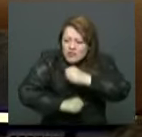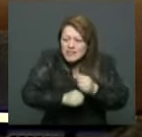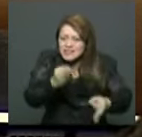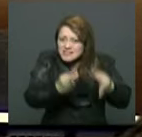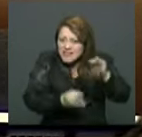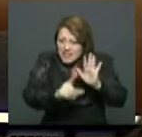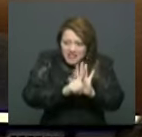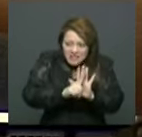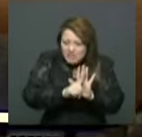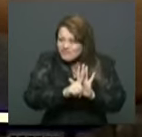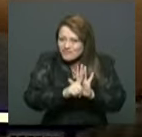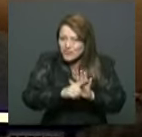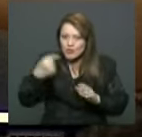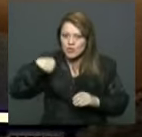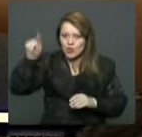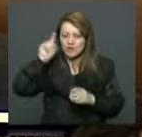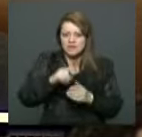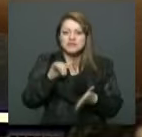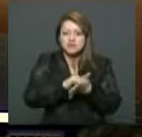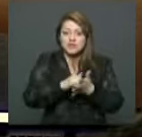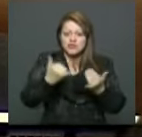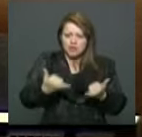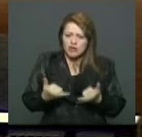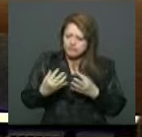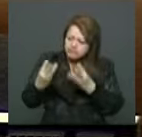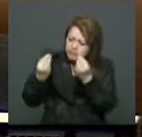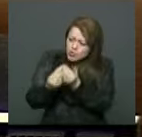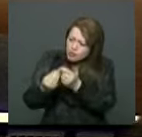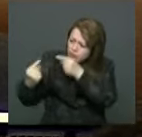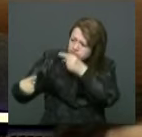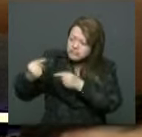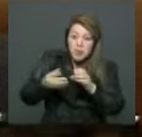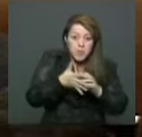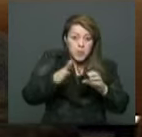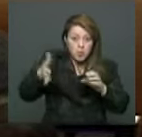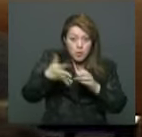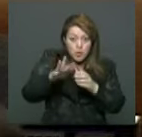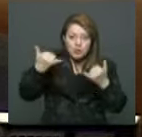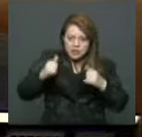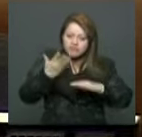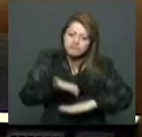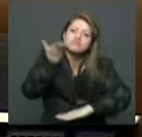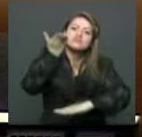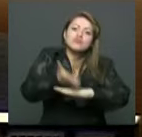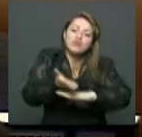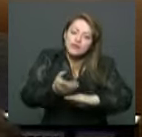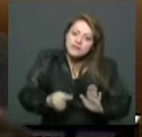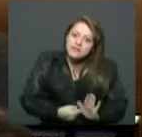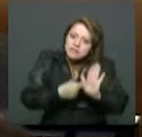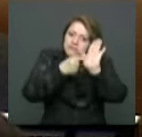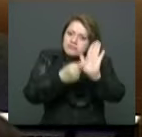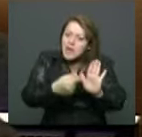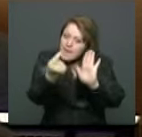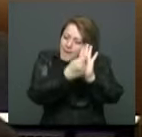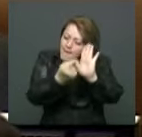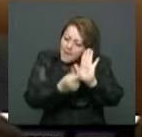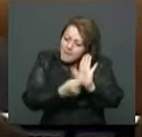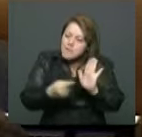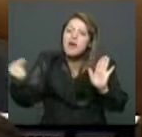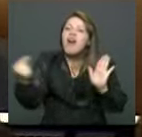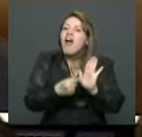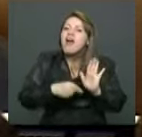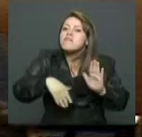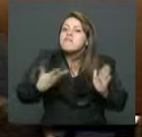durante este debate, presentamos una importante propuesta que constaba en varios puntos donde pretendíamos que